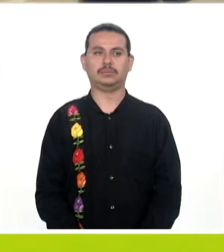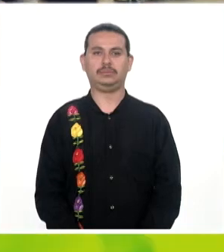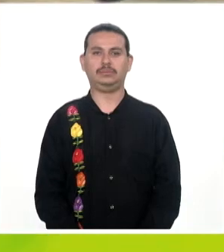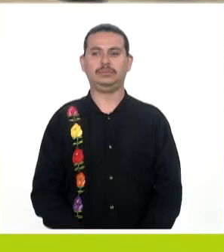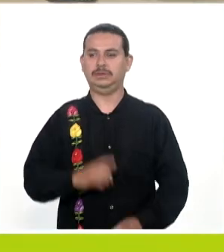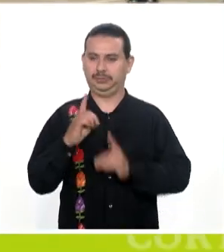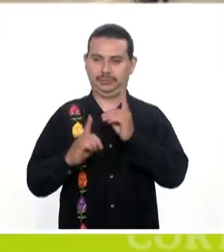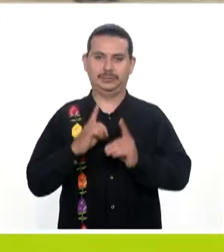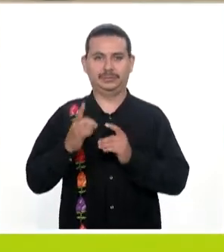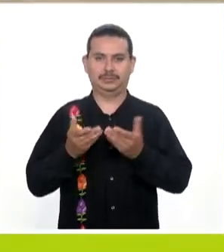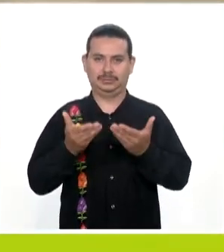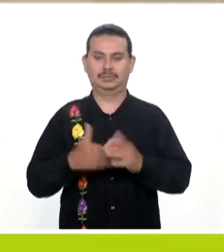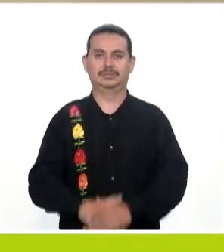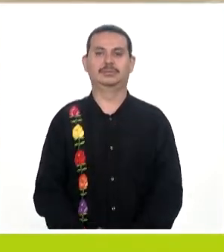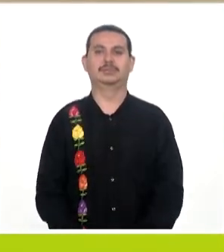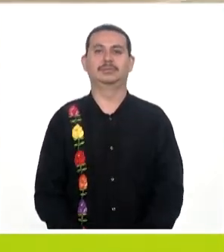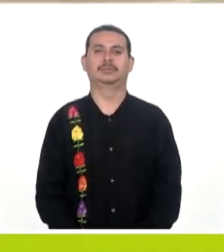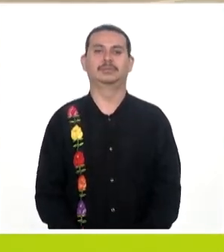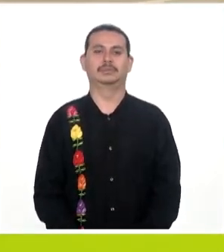Deportes